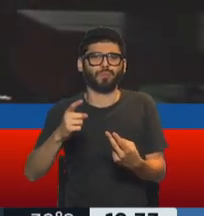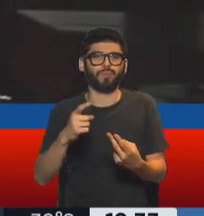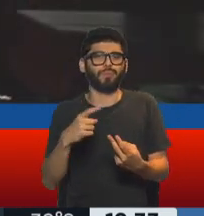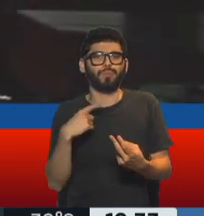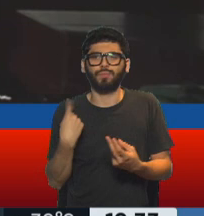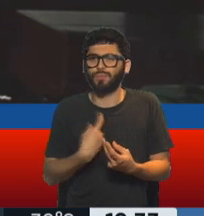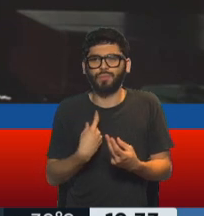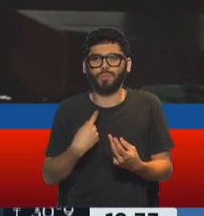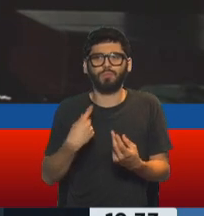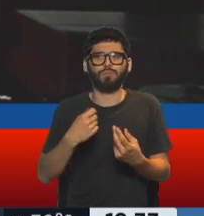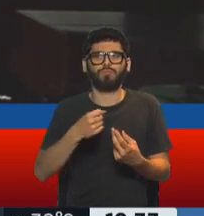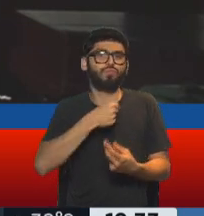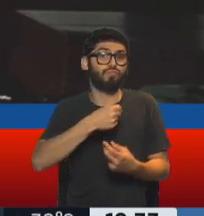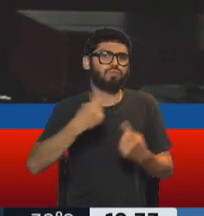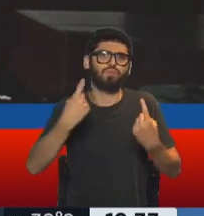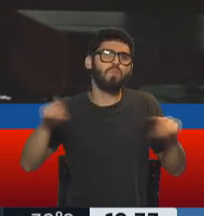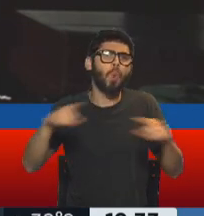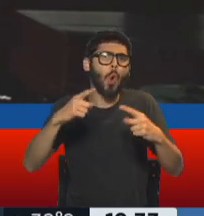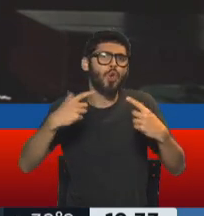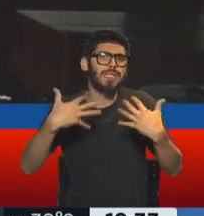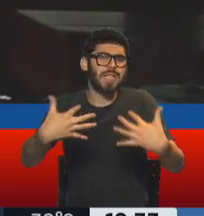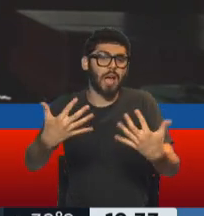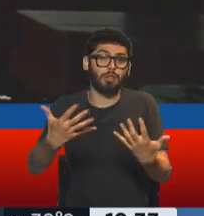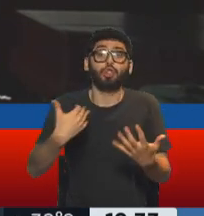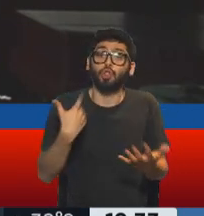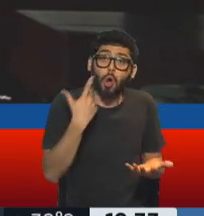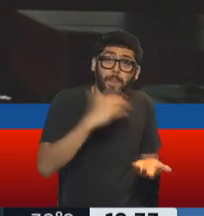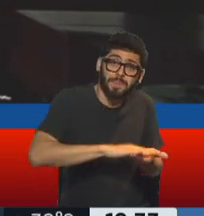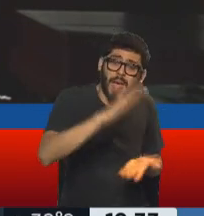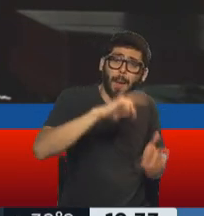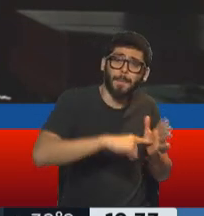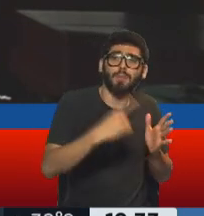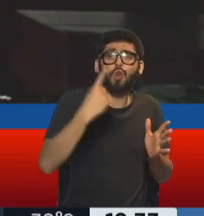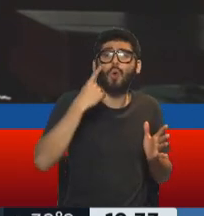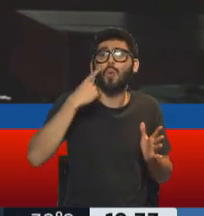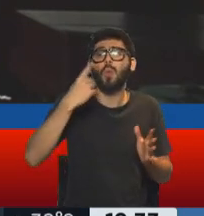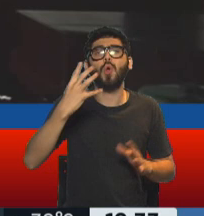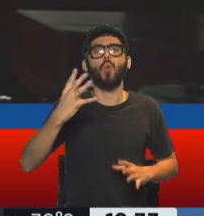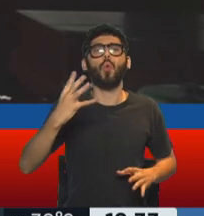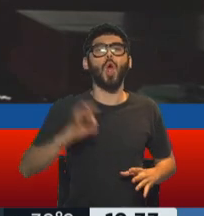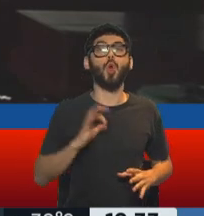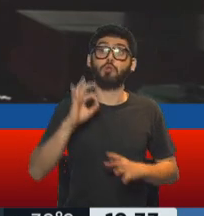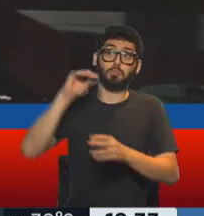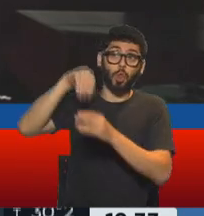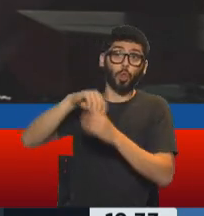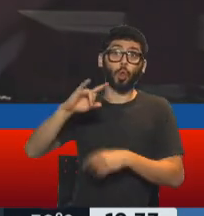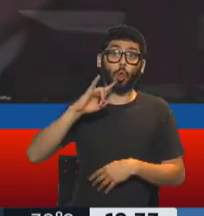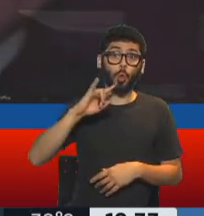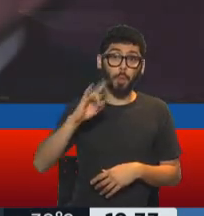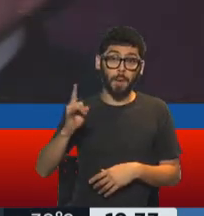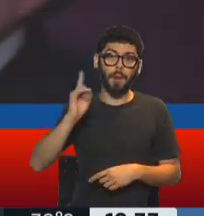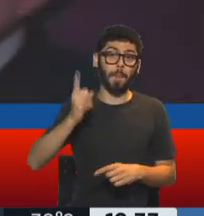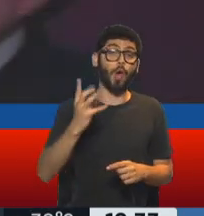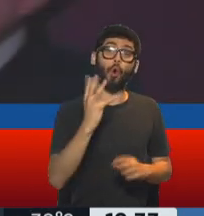de conciertos, y yo soy porteña, pero he vivido cuatro años en Tucumán, y he vivido los cuatro años del